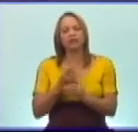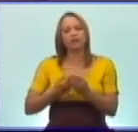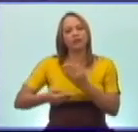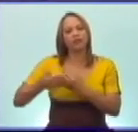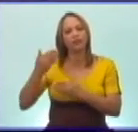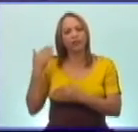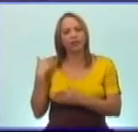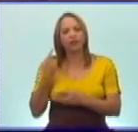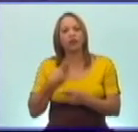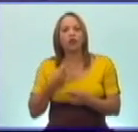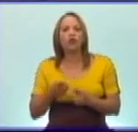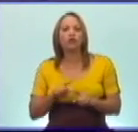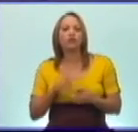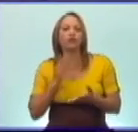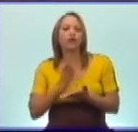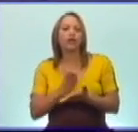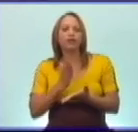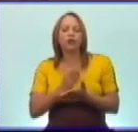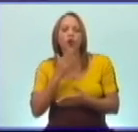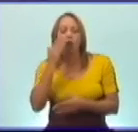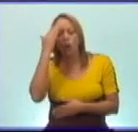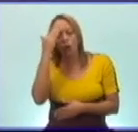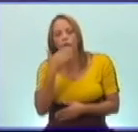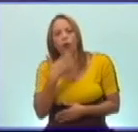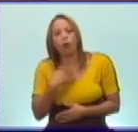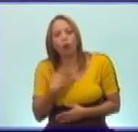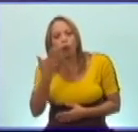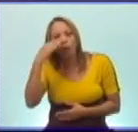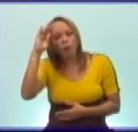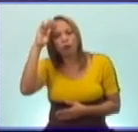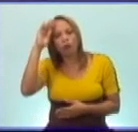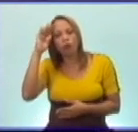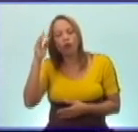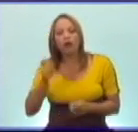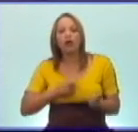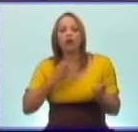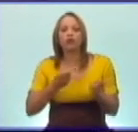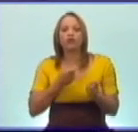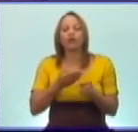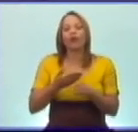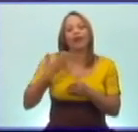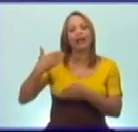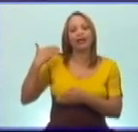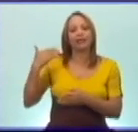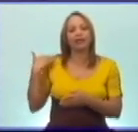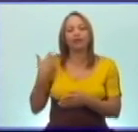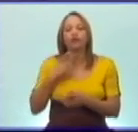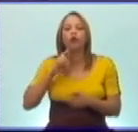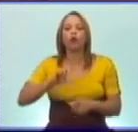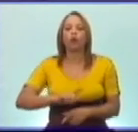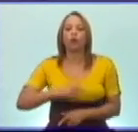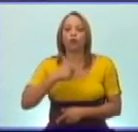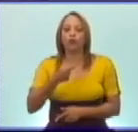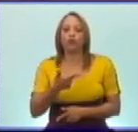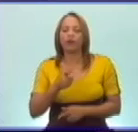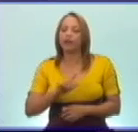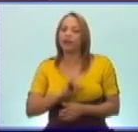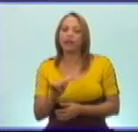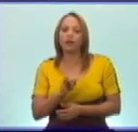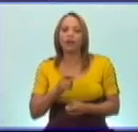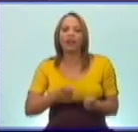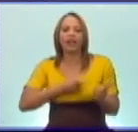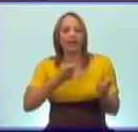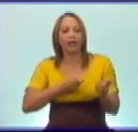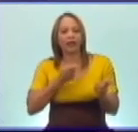estudiamos cómo Cuba combatió el atraso cultural y también las agresiones